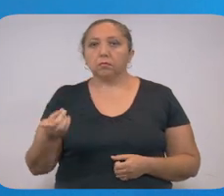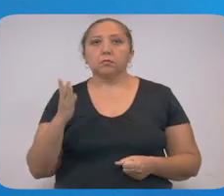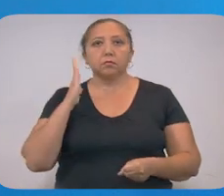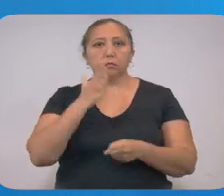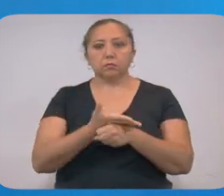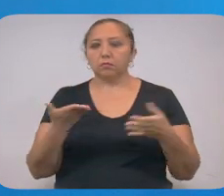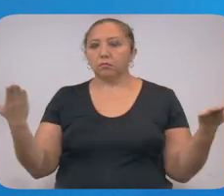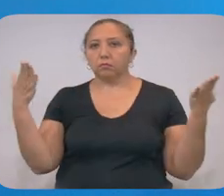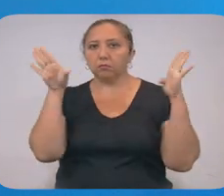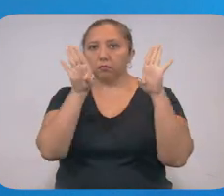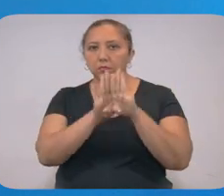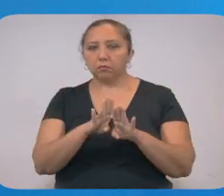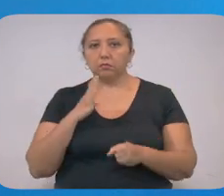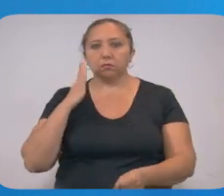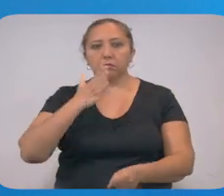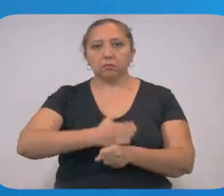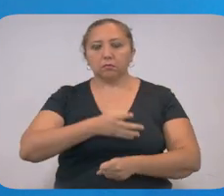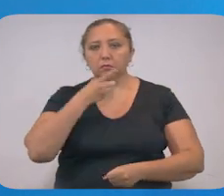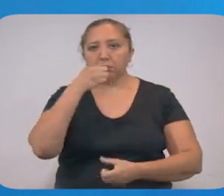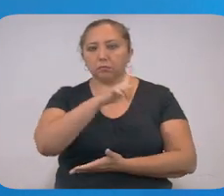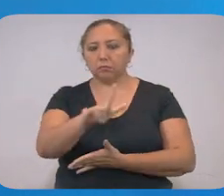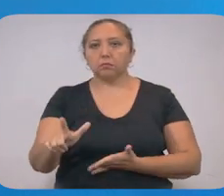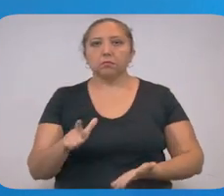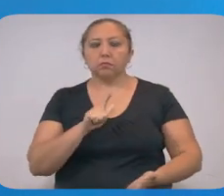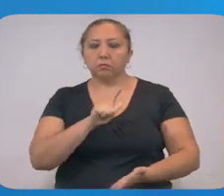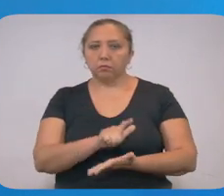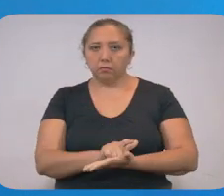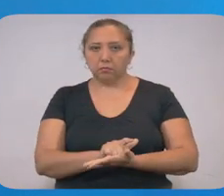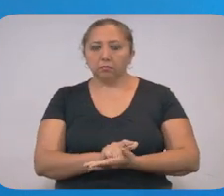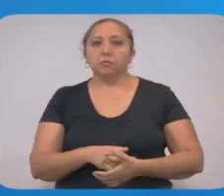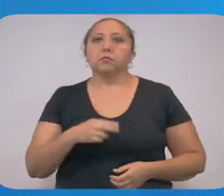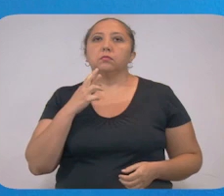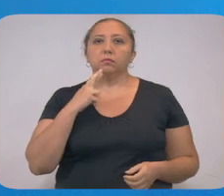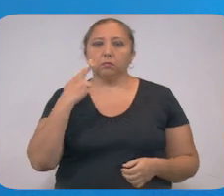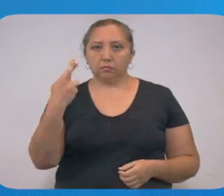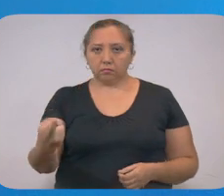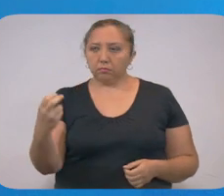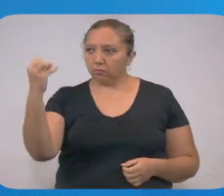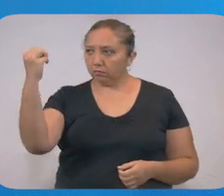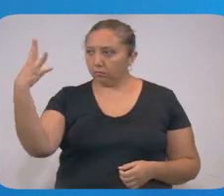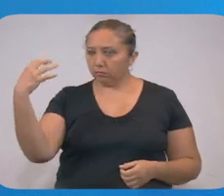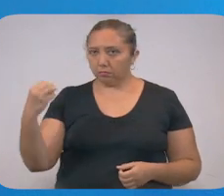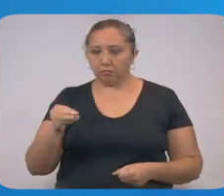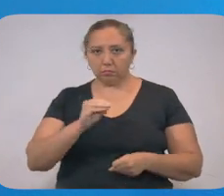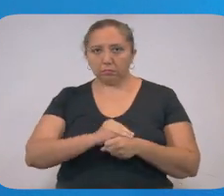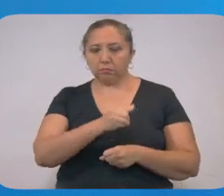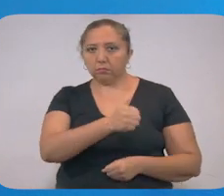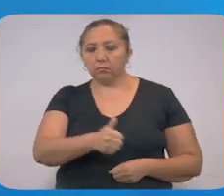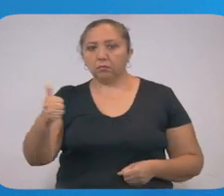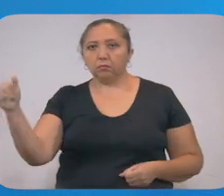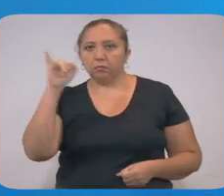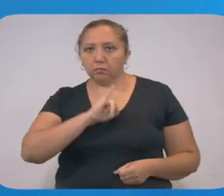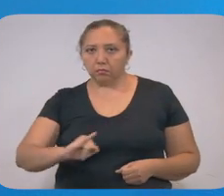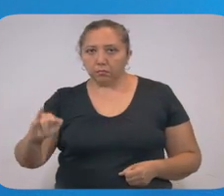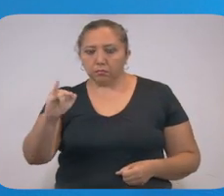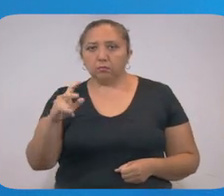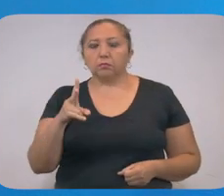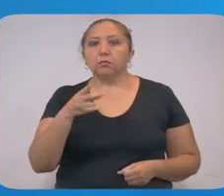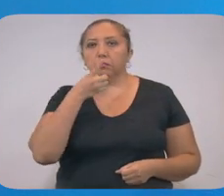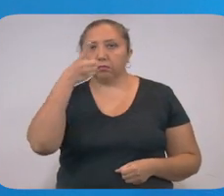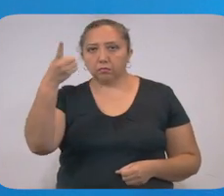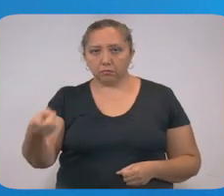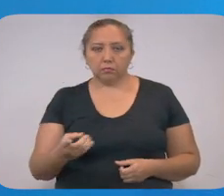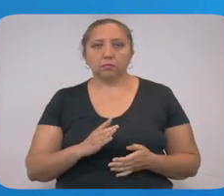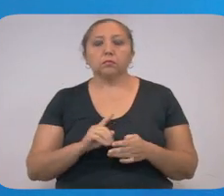a clausura inmediata y las multas que marca la ley. Los resultados de los semáforos se publicarán cada jueves y las disposiciones que